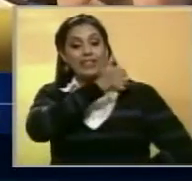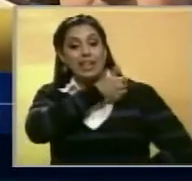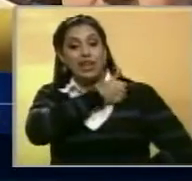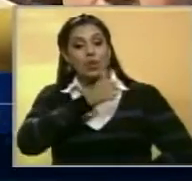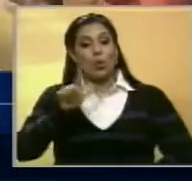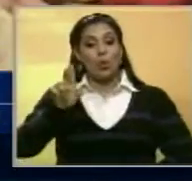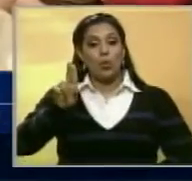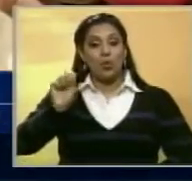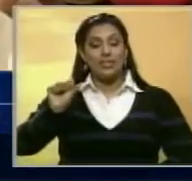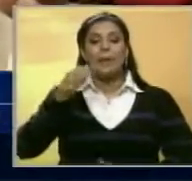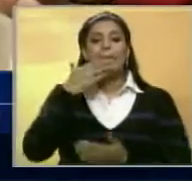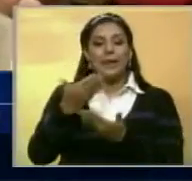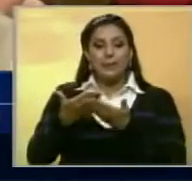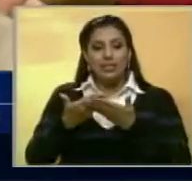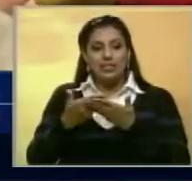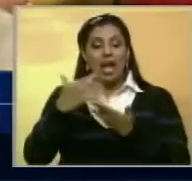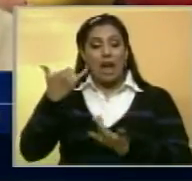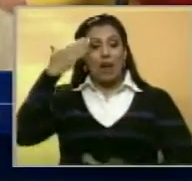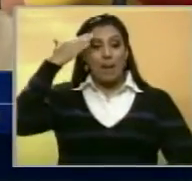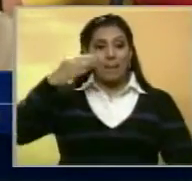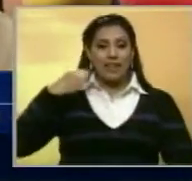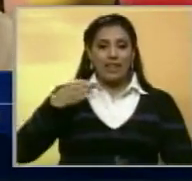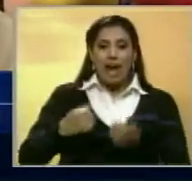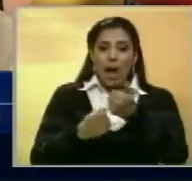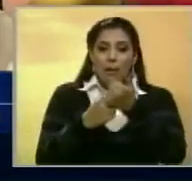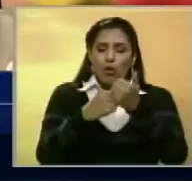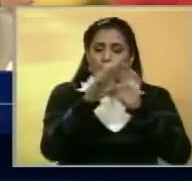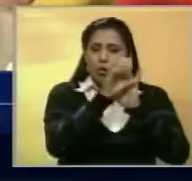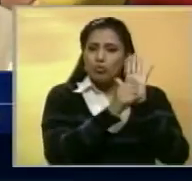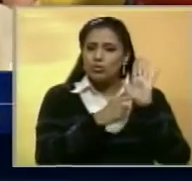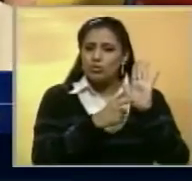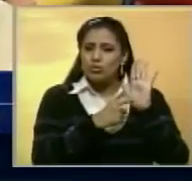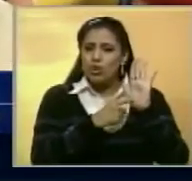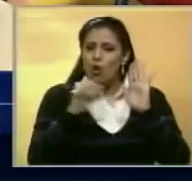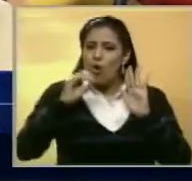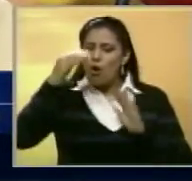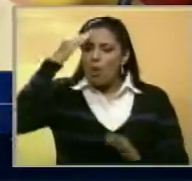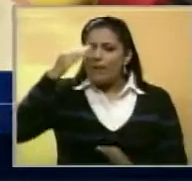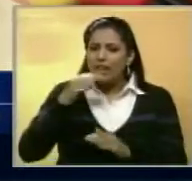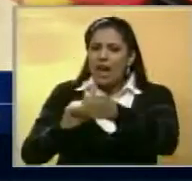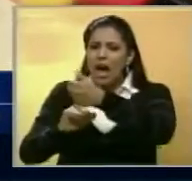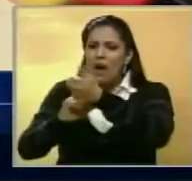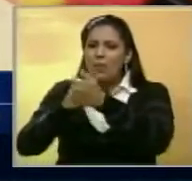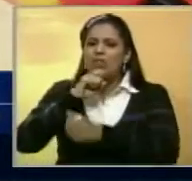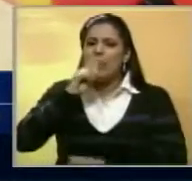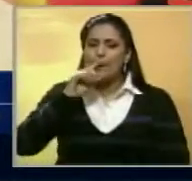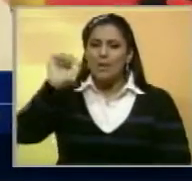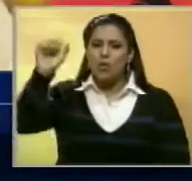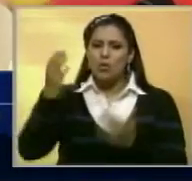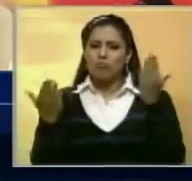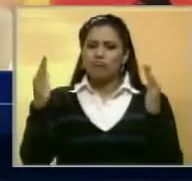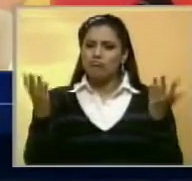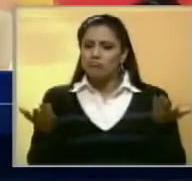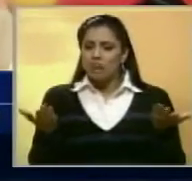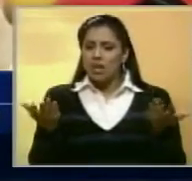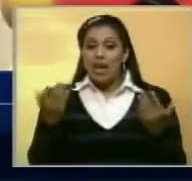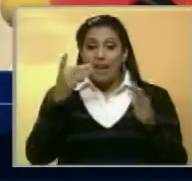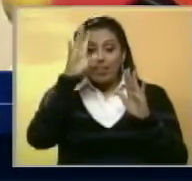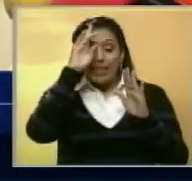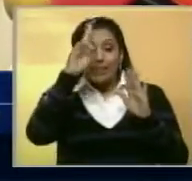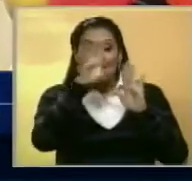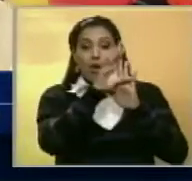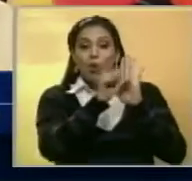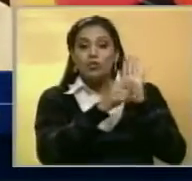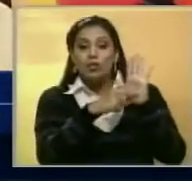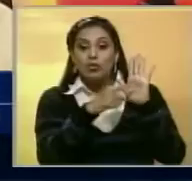Luis Emilio Rondón. O las Fuerzas Armadas están con la Constitución, o las Fuerzas Armadas están con Nicolás Maduro. Estar con la Constitución